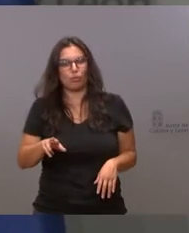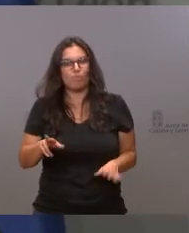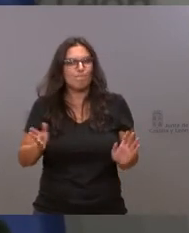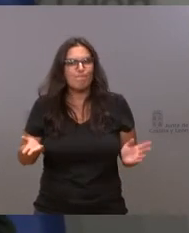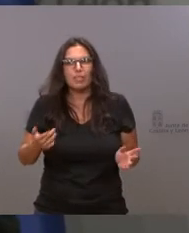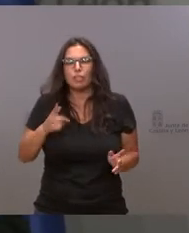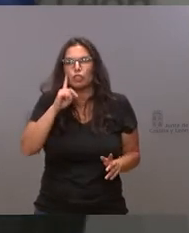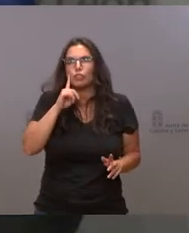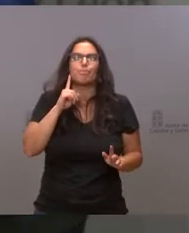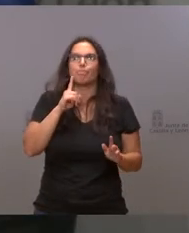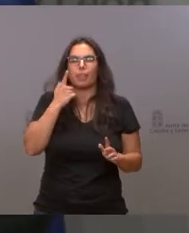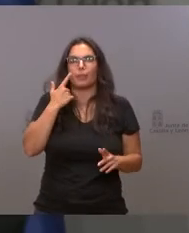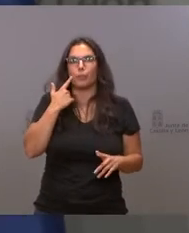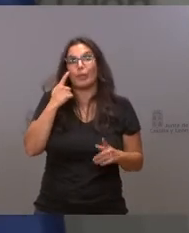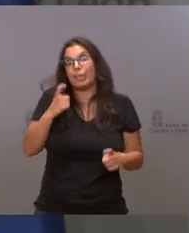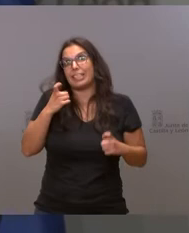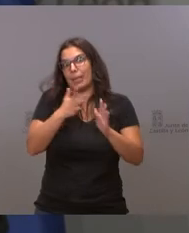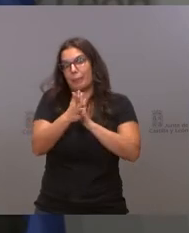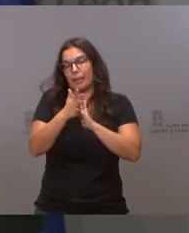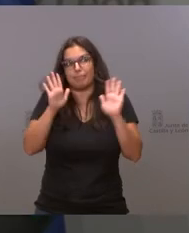explicar esto, voy a intentar.